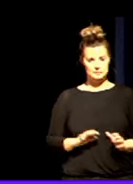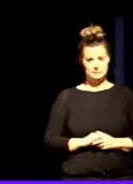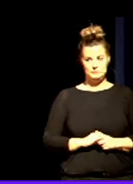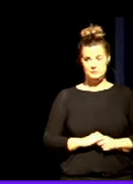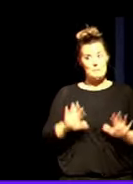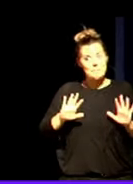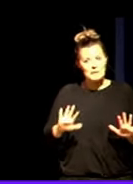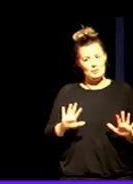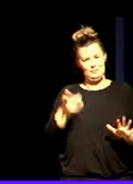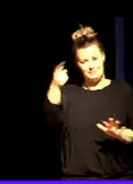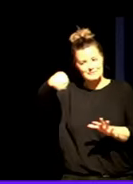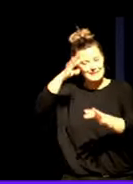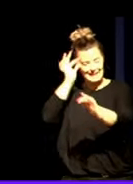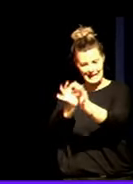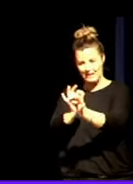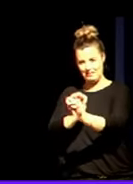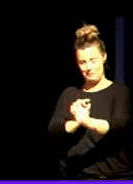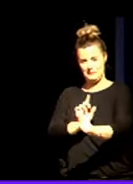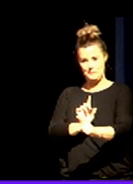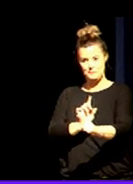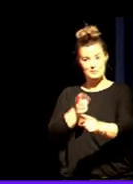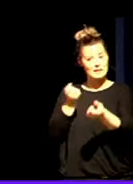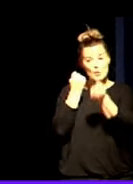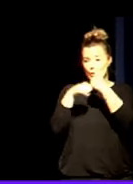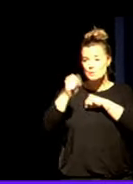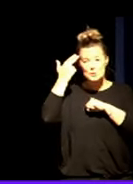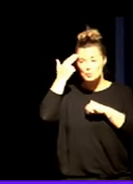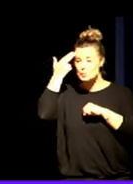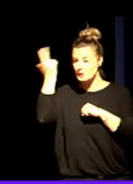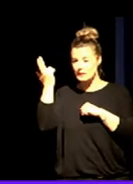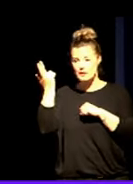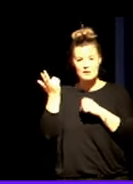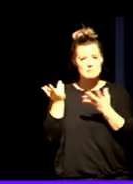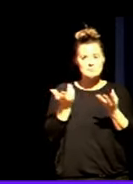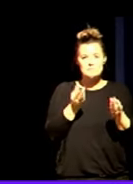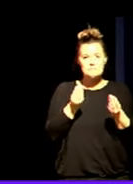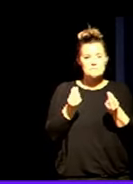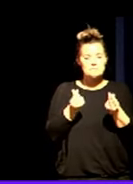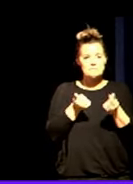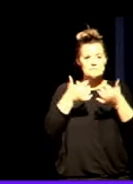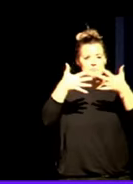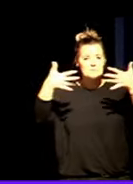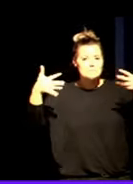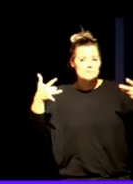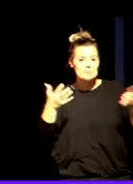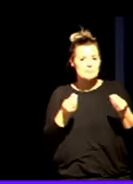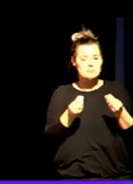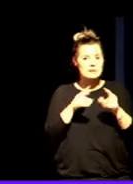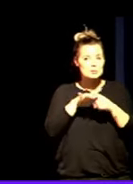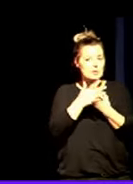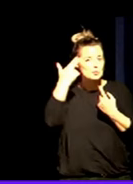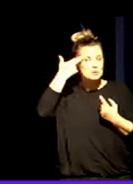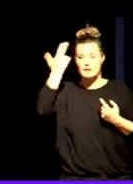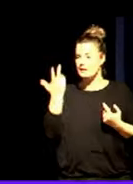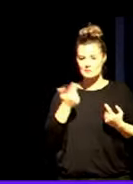pero creedme la conducta suicida el fenómeno suicida es a día de hoy y va